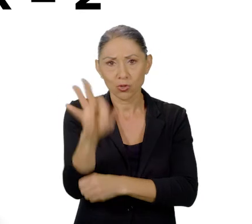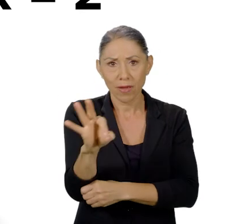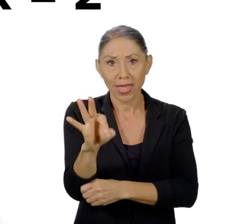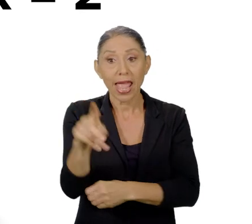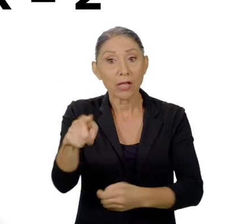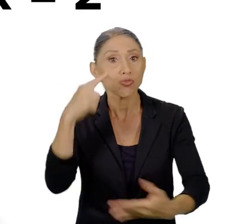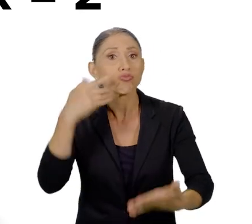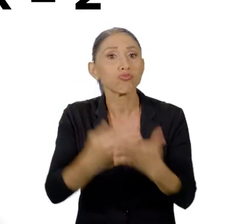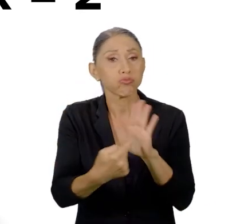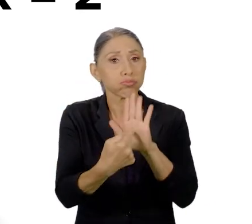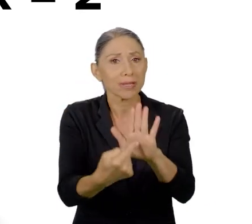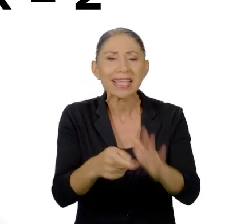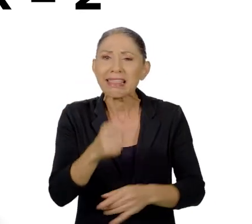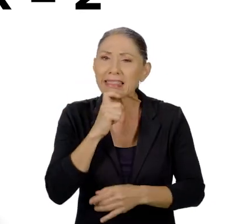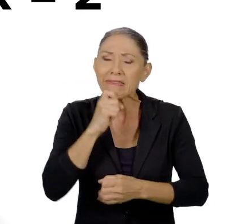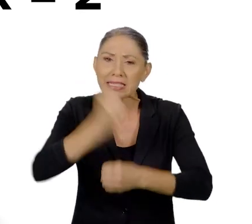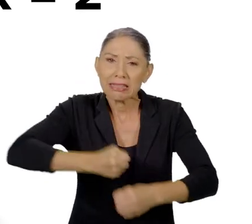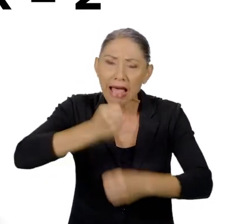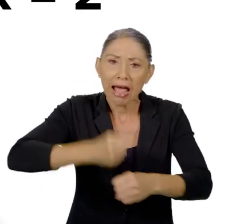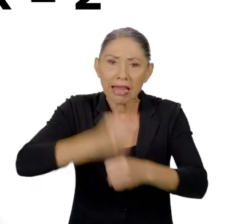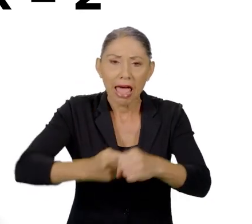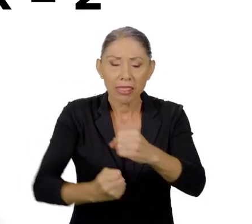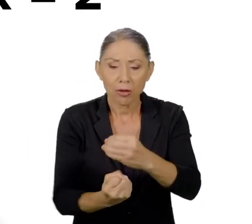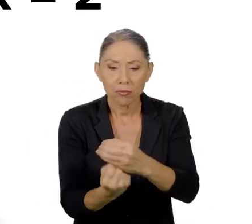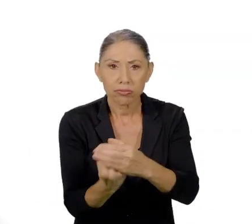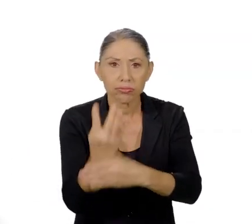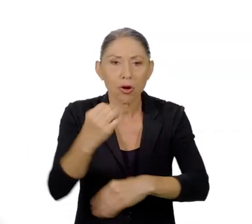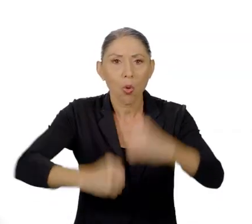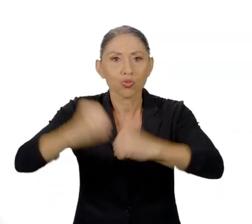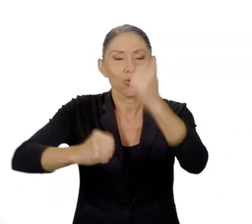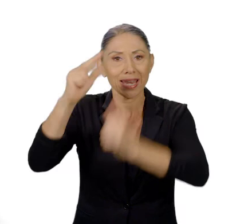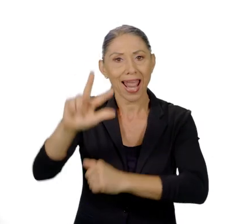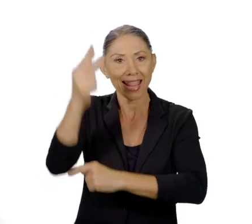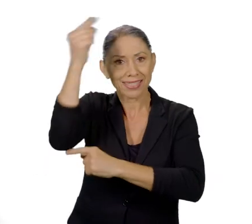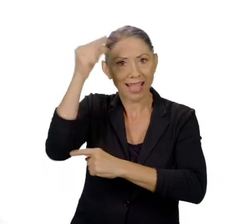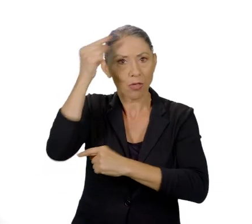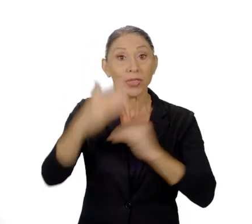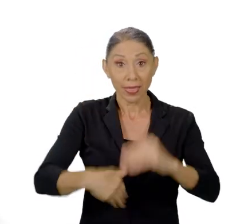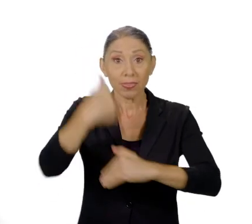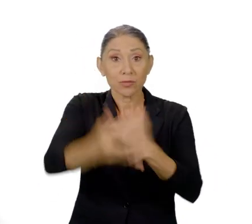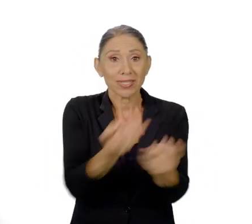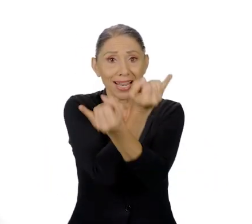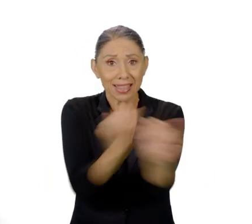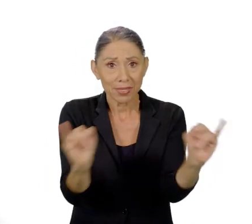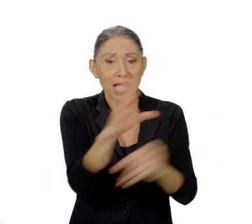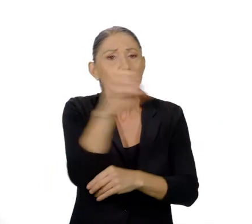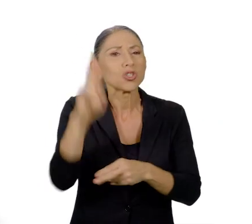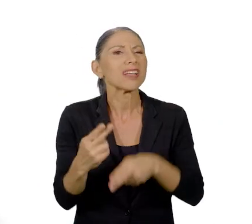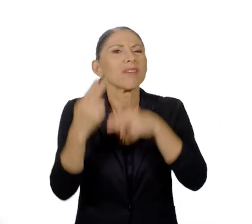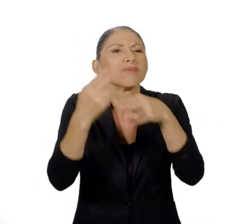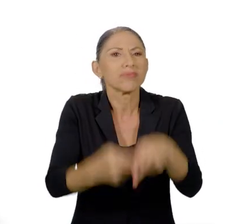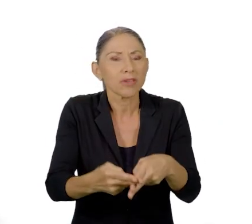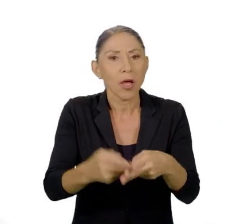lo que muestra la difícil tarea de construir el Estado. Pasada la independencia, Costa Rica usó los siguientes